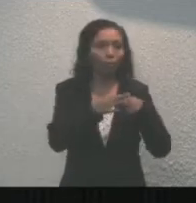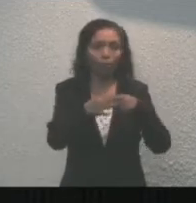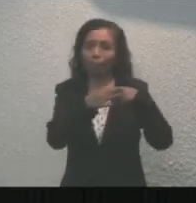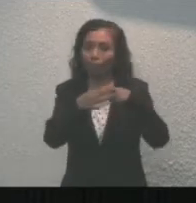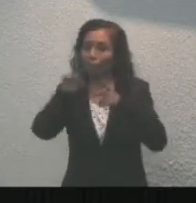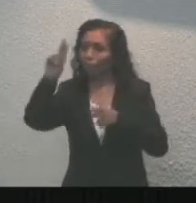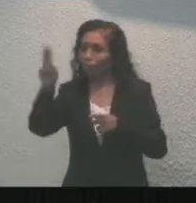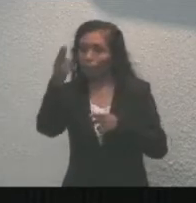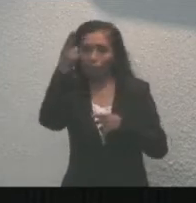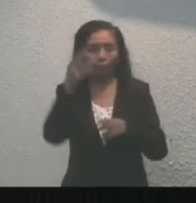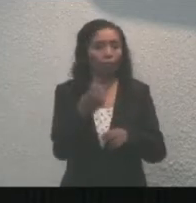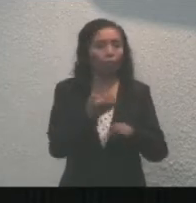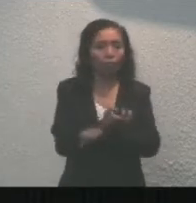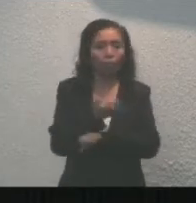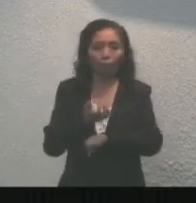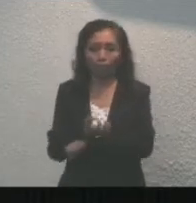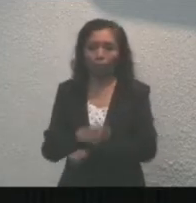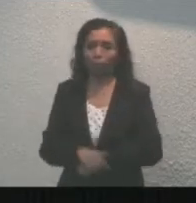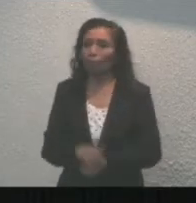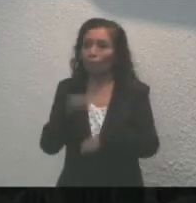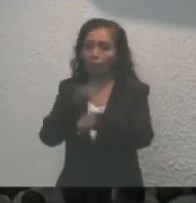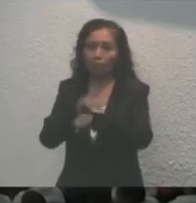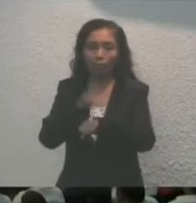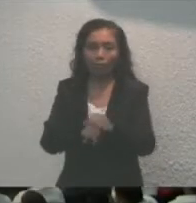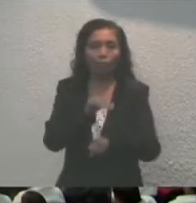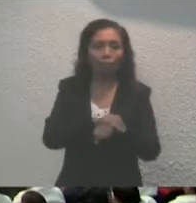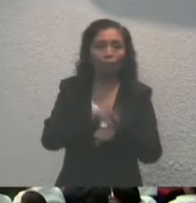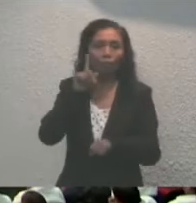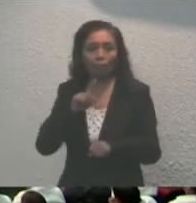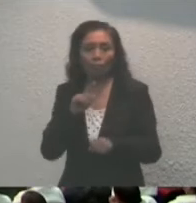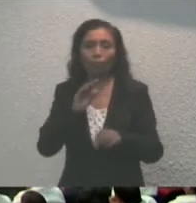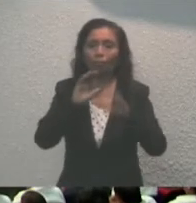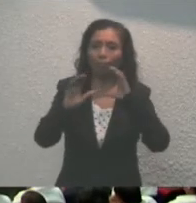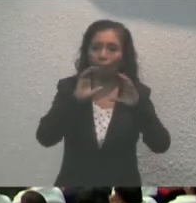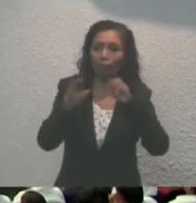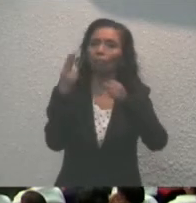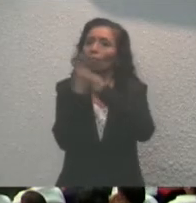universidades del Estado, amigas y amigos de los medios de comunicación,